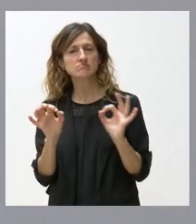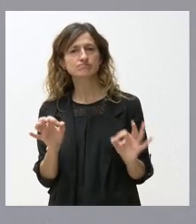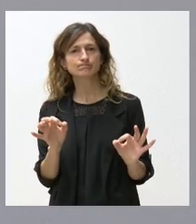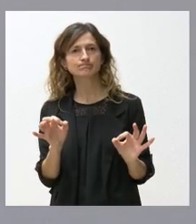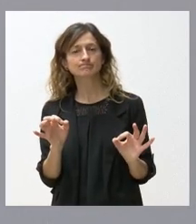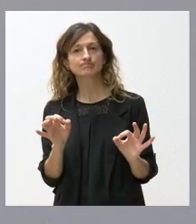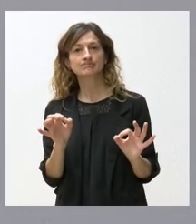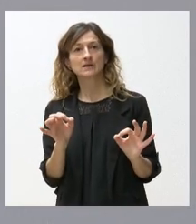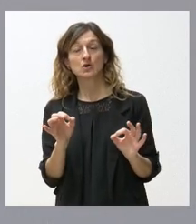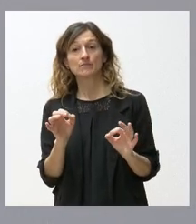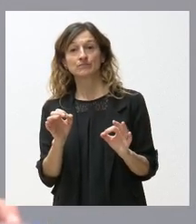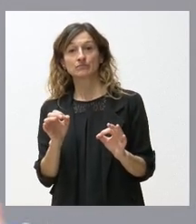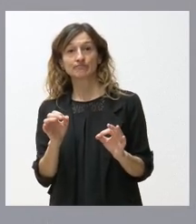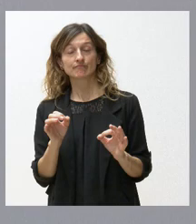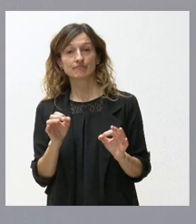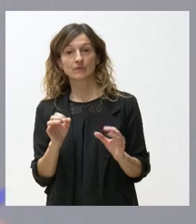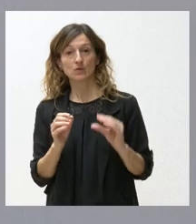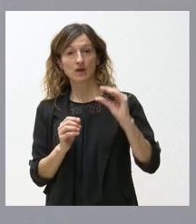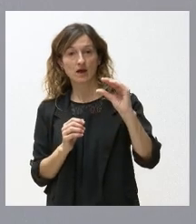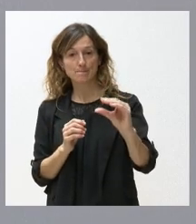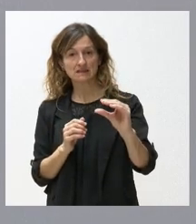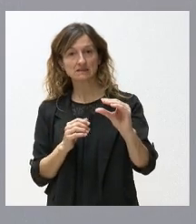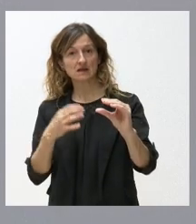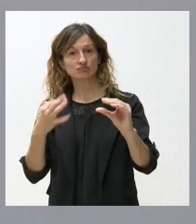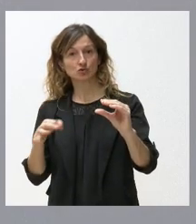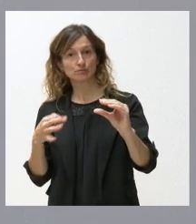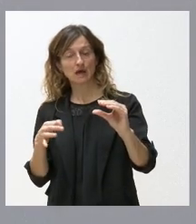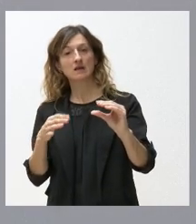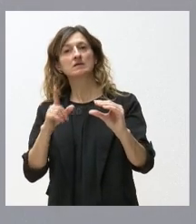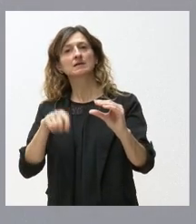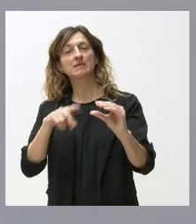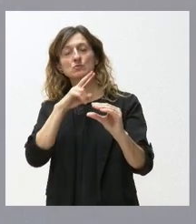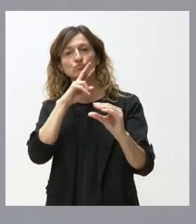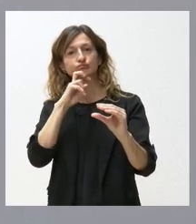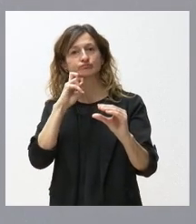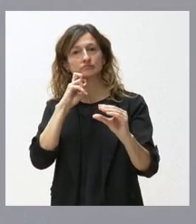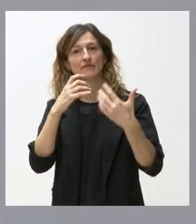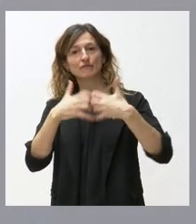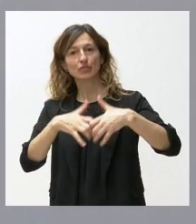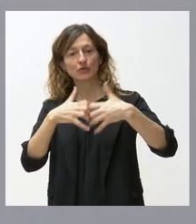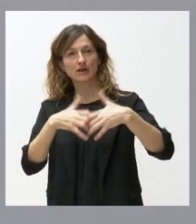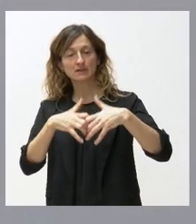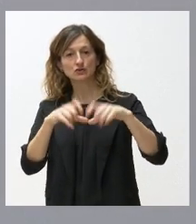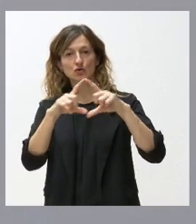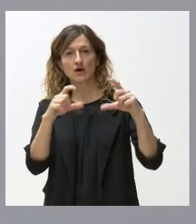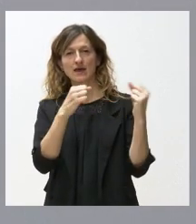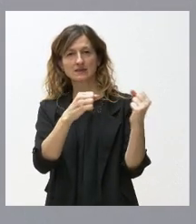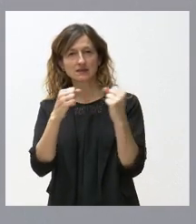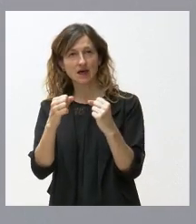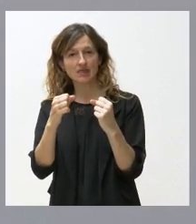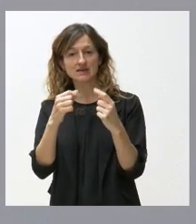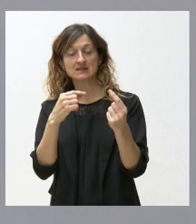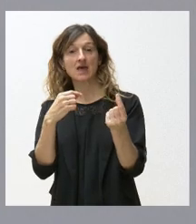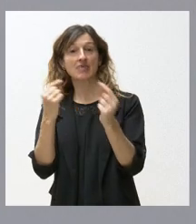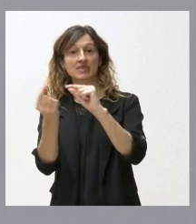con una parte modesta, pero también que asegura el funcionamiento de las entidades del diálogo